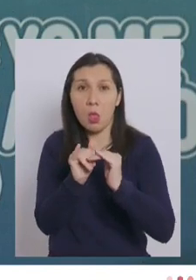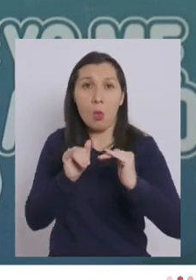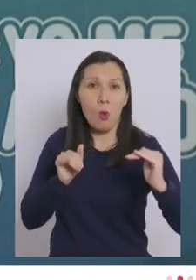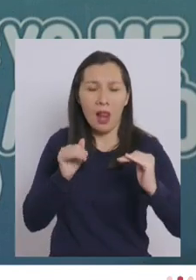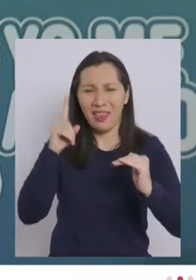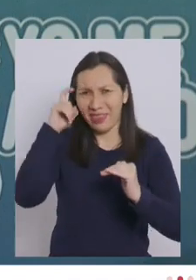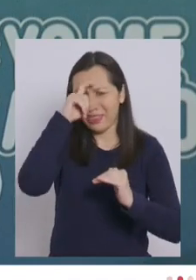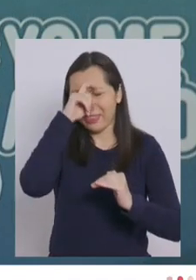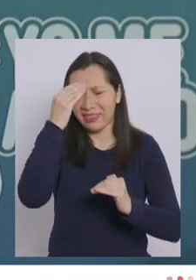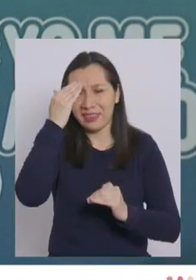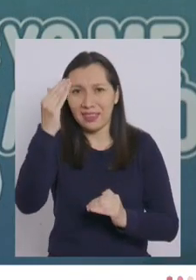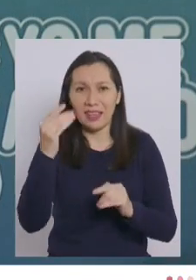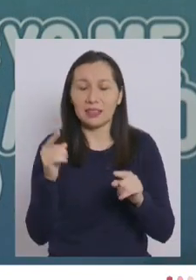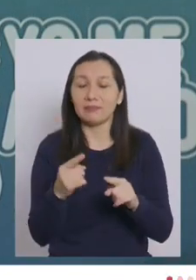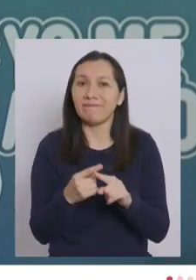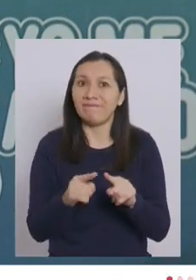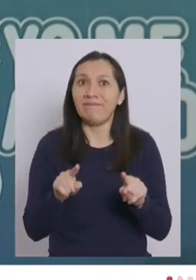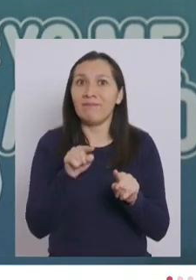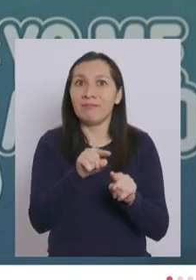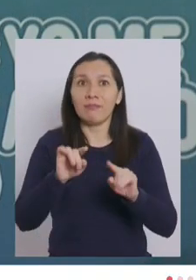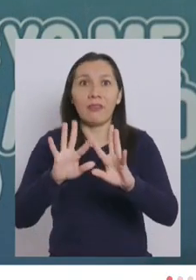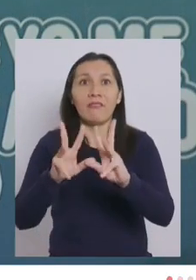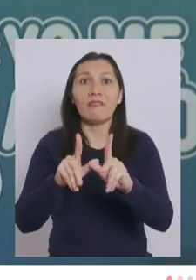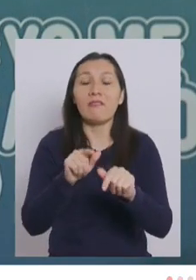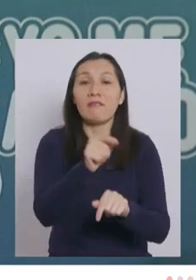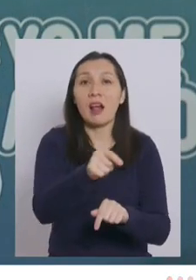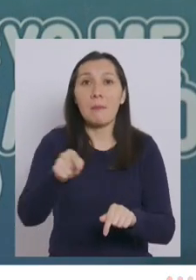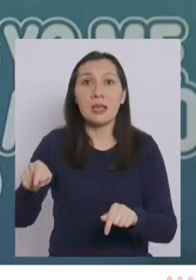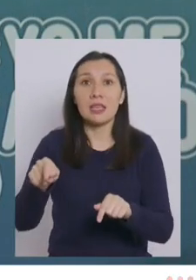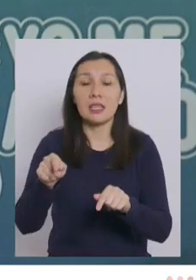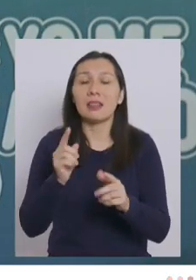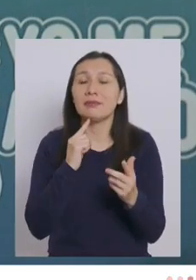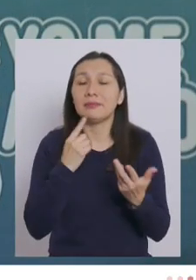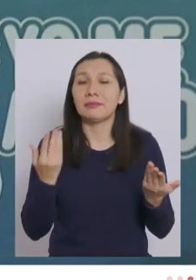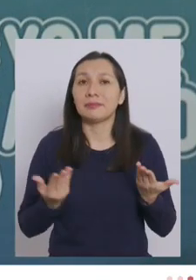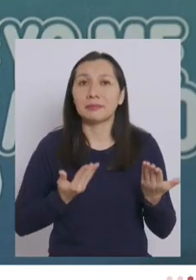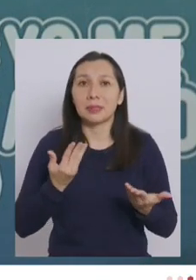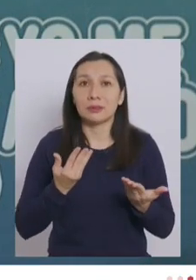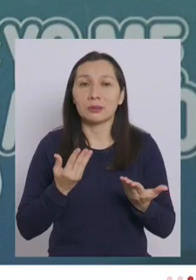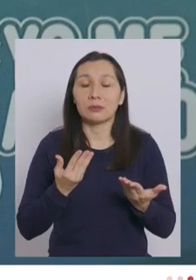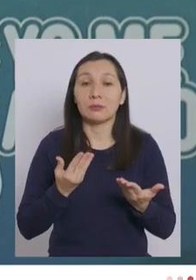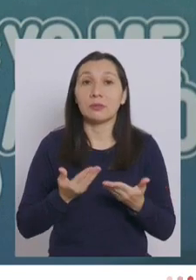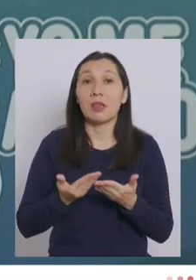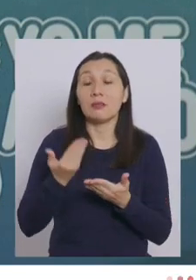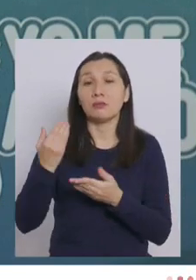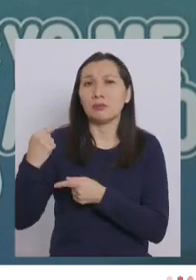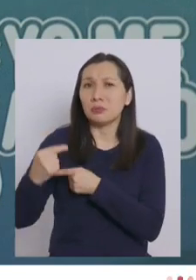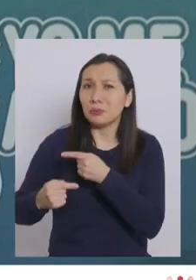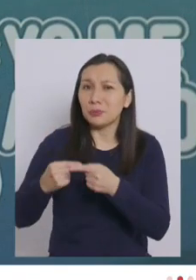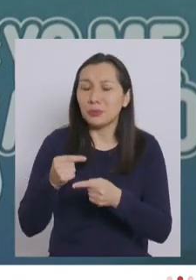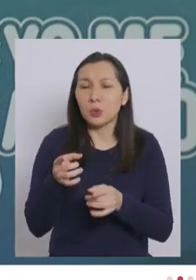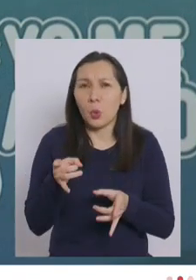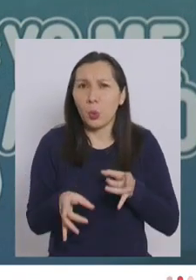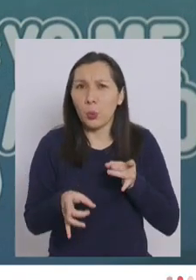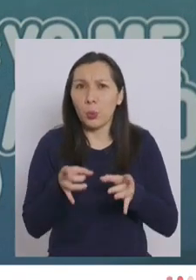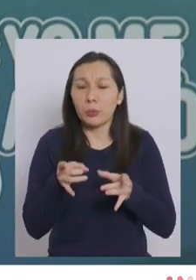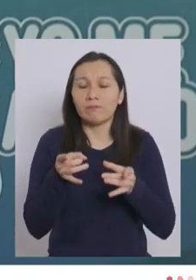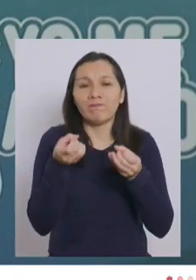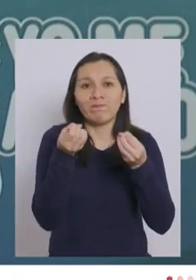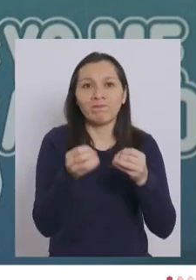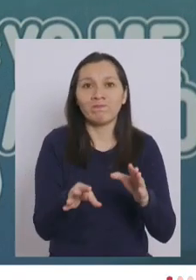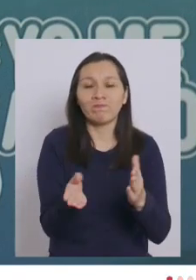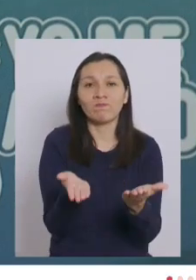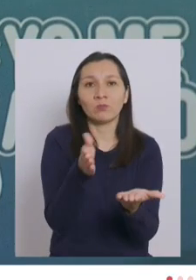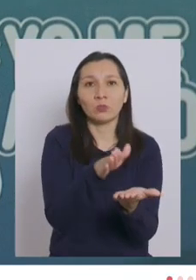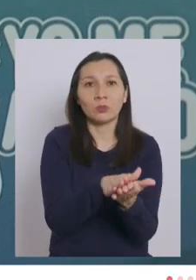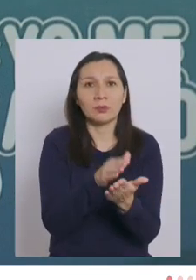complejos de aquellas familias que, tras un proceso doloroso, han perdido a